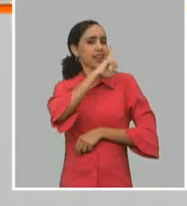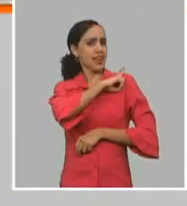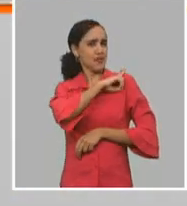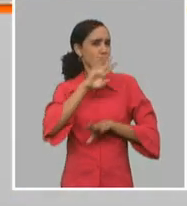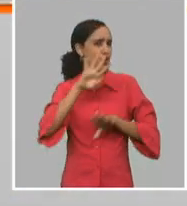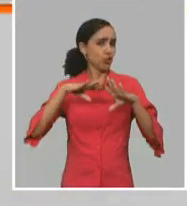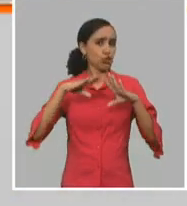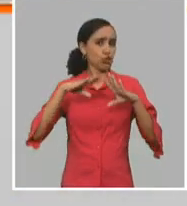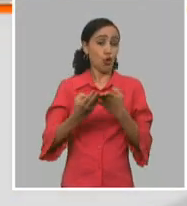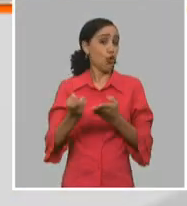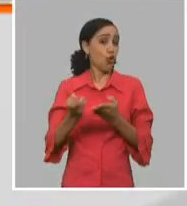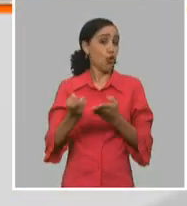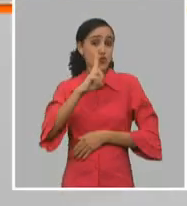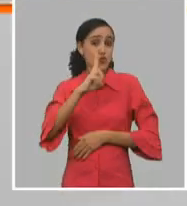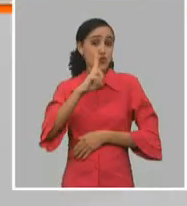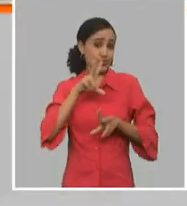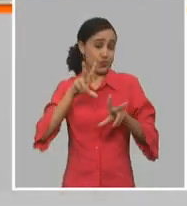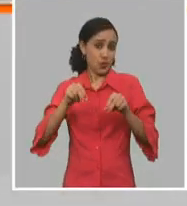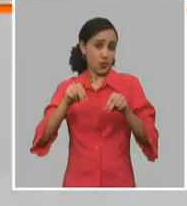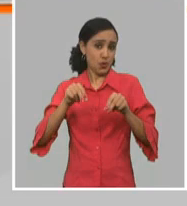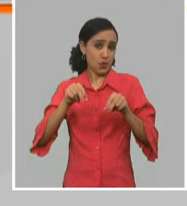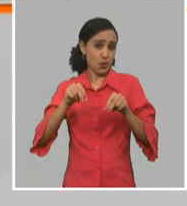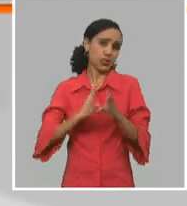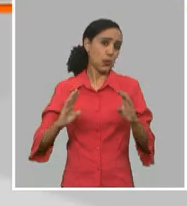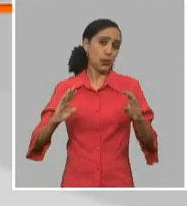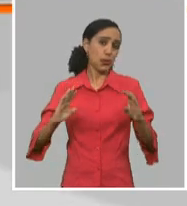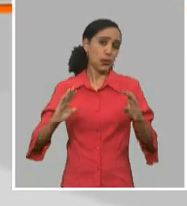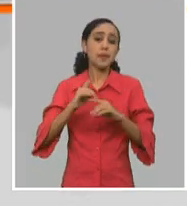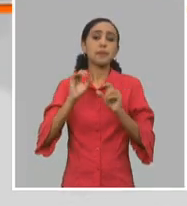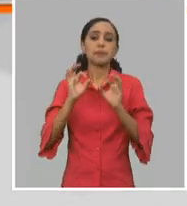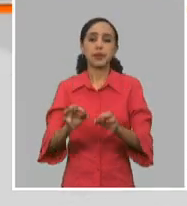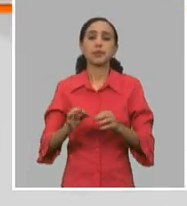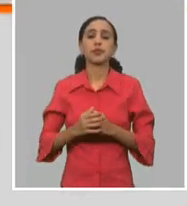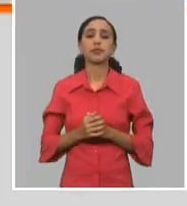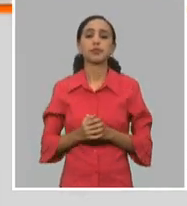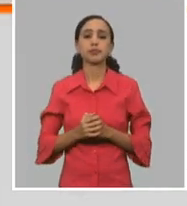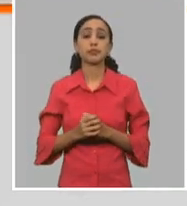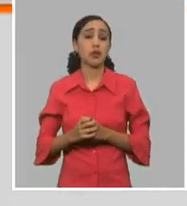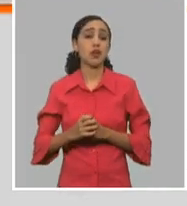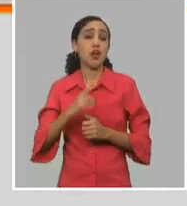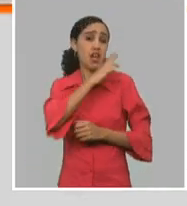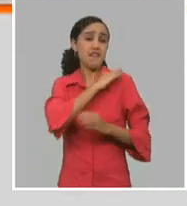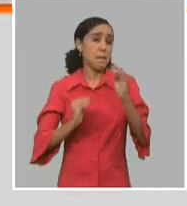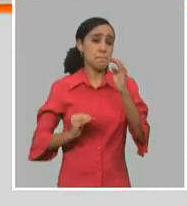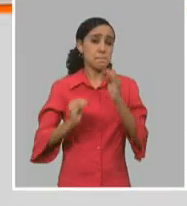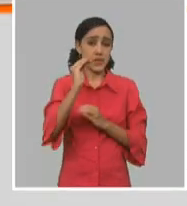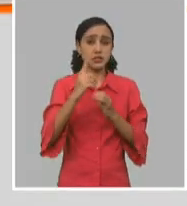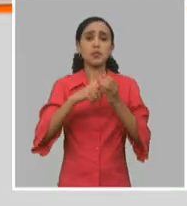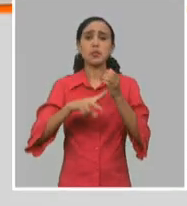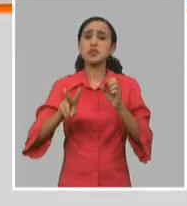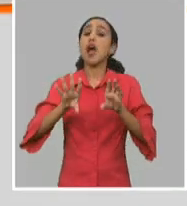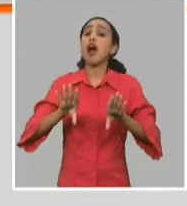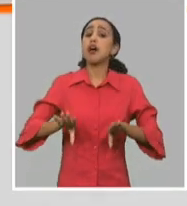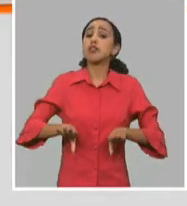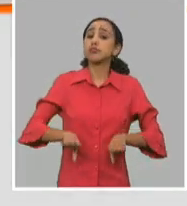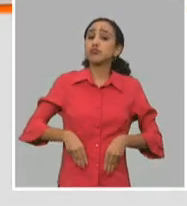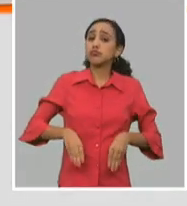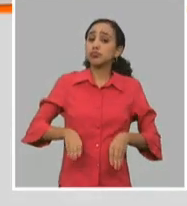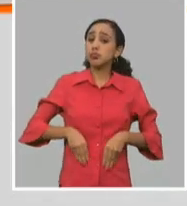son nuevos como gobernadores porque no existía antes, pero bueno, como autoridad máxima de gobierno en la provincia. Es uno de los que asumió